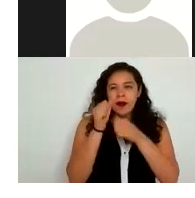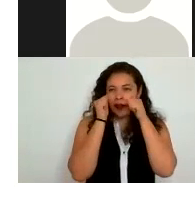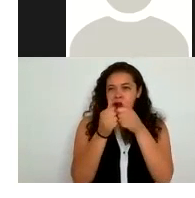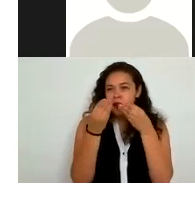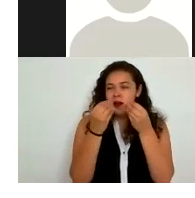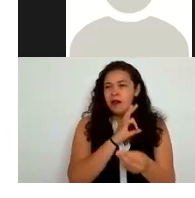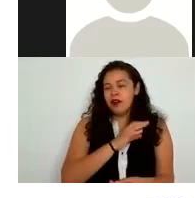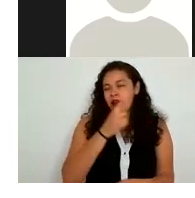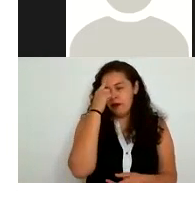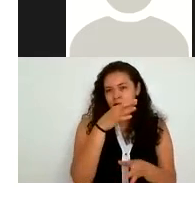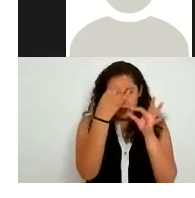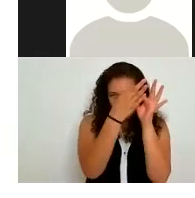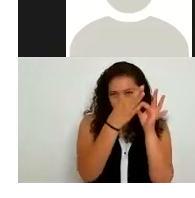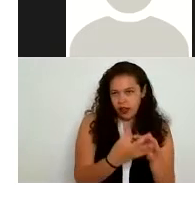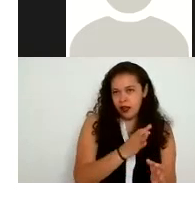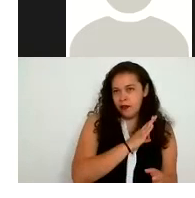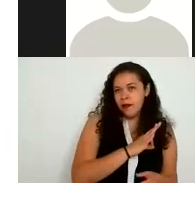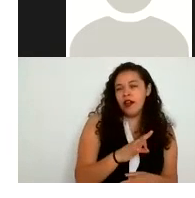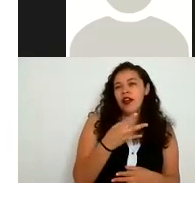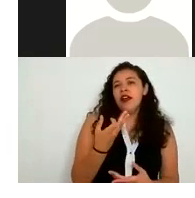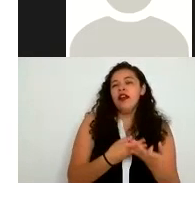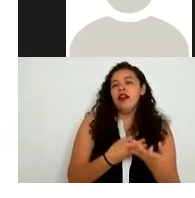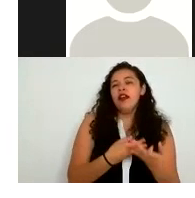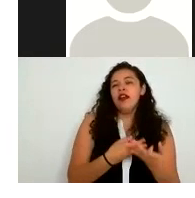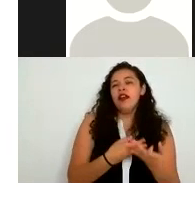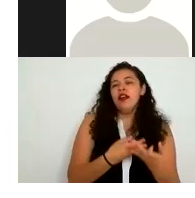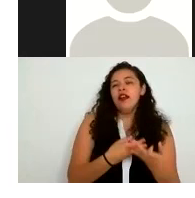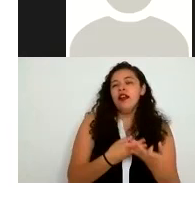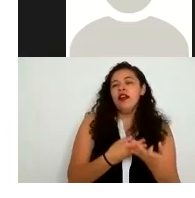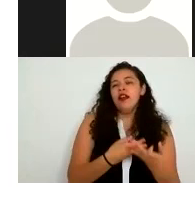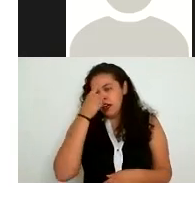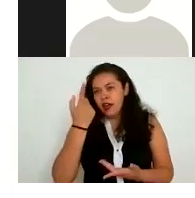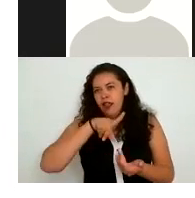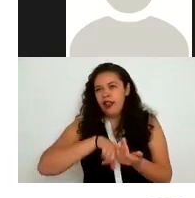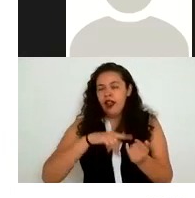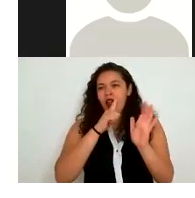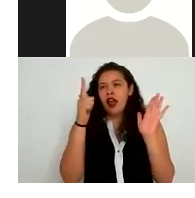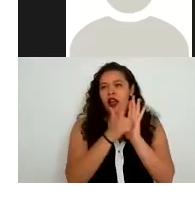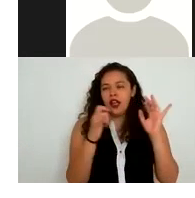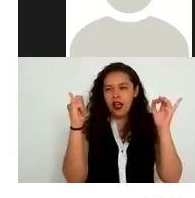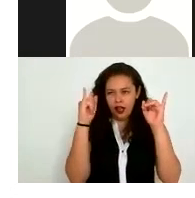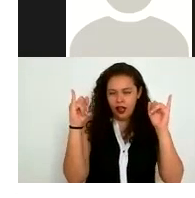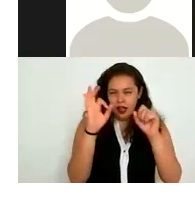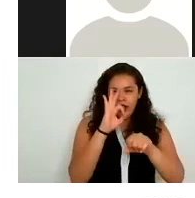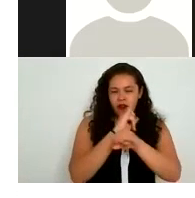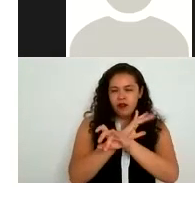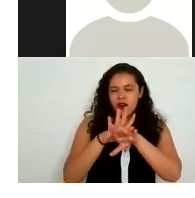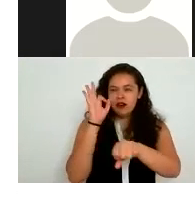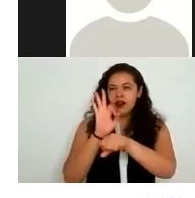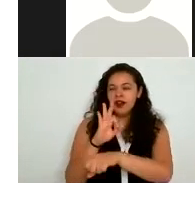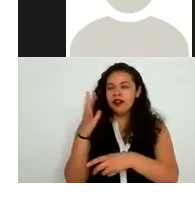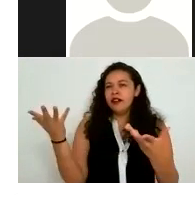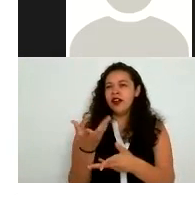cumpliendo todas las obligaciones que establece la ley de protección de datos personales en posesión de los